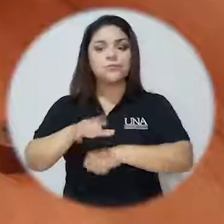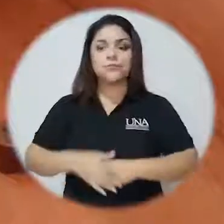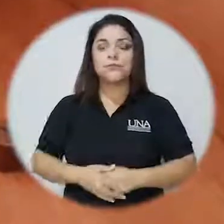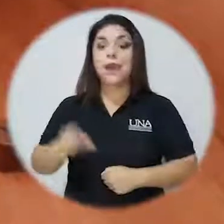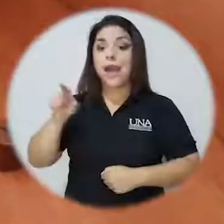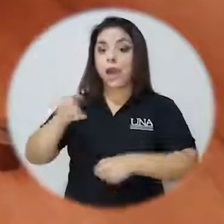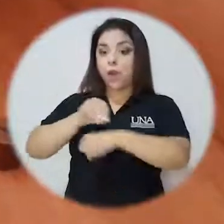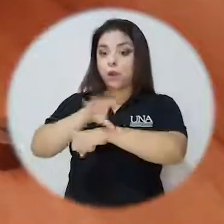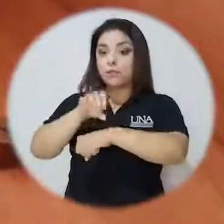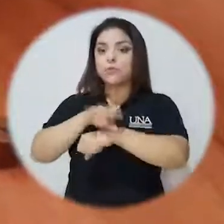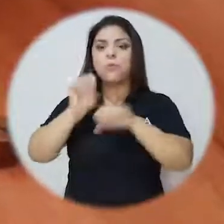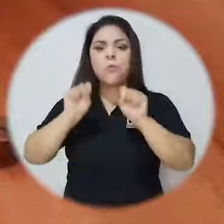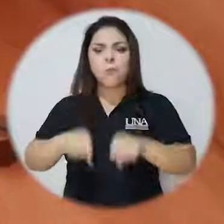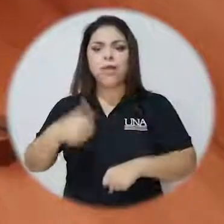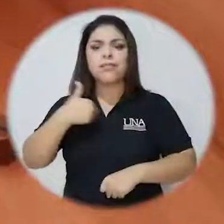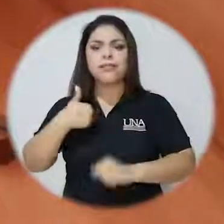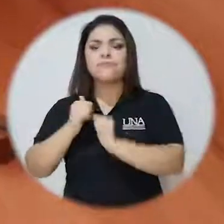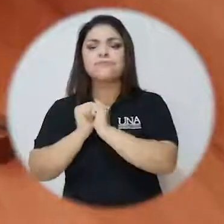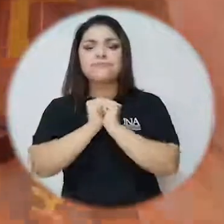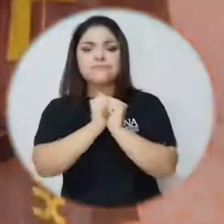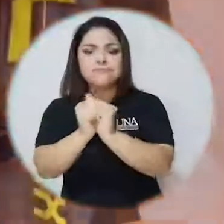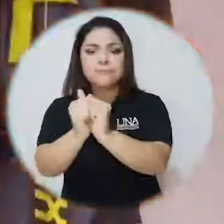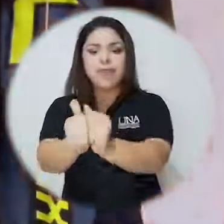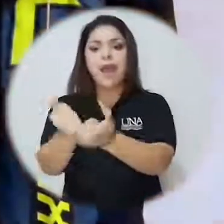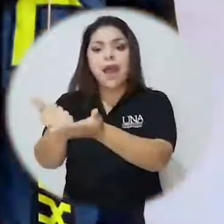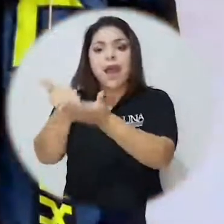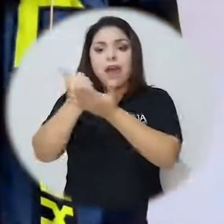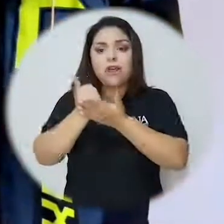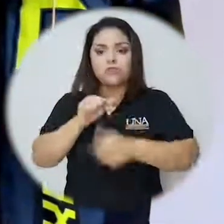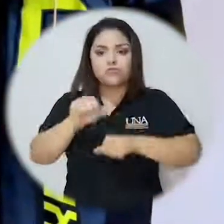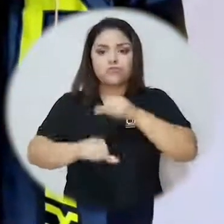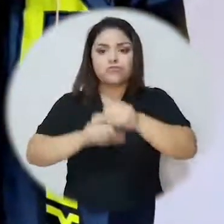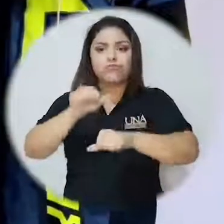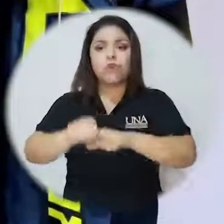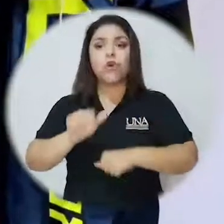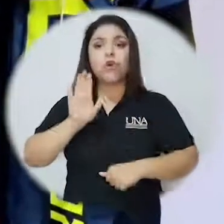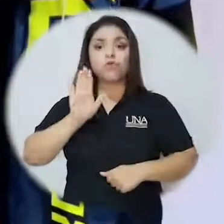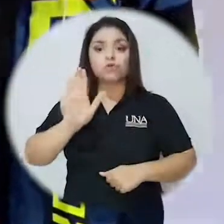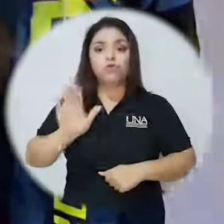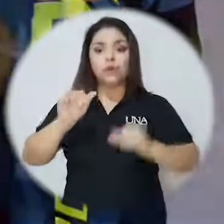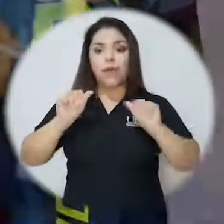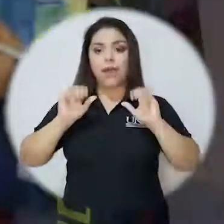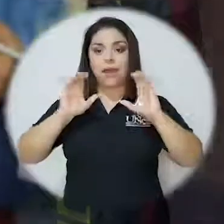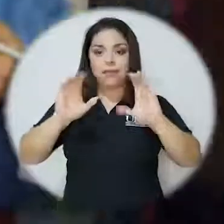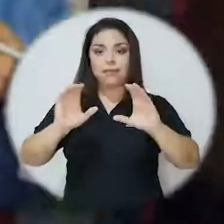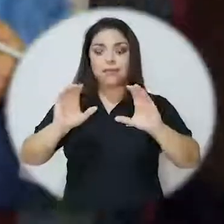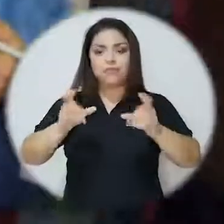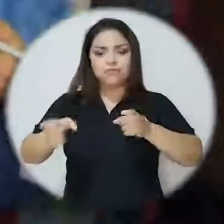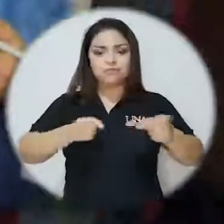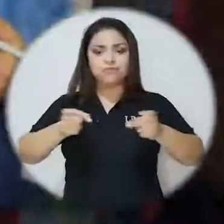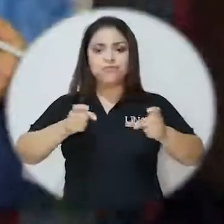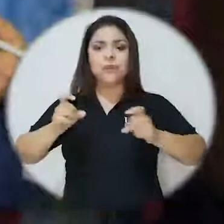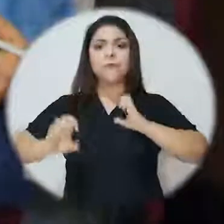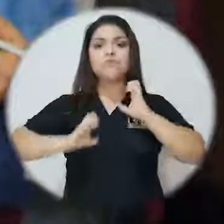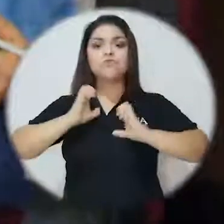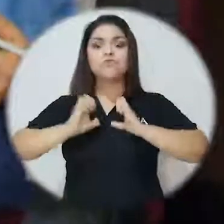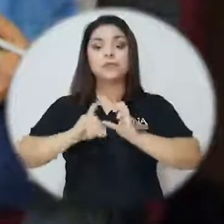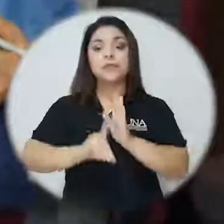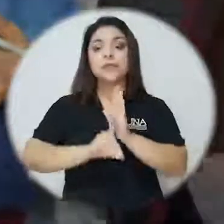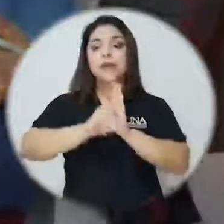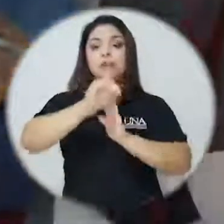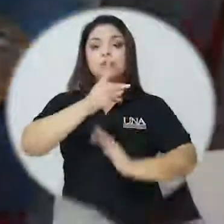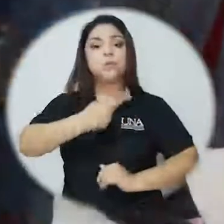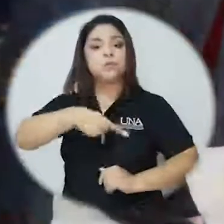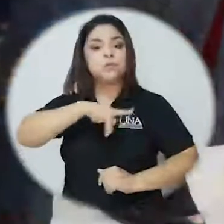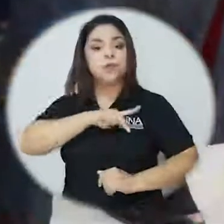En orientación, puedes encontrar acompañamiento para favorecer tu rendimiento académico, gestionar tus emociones, desarrollo